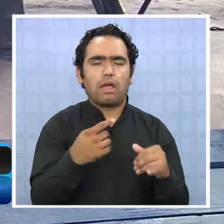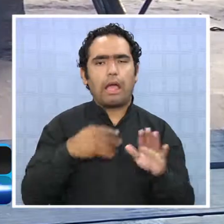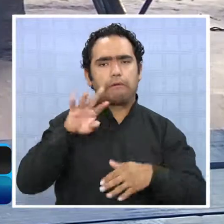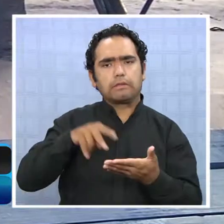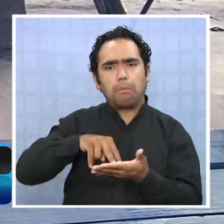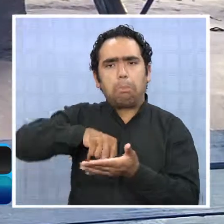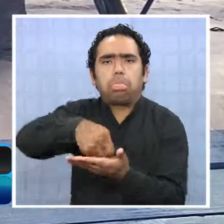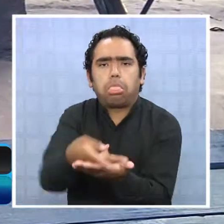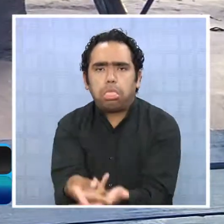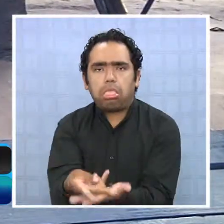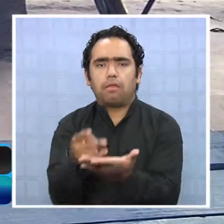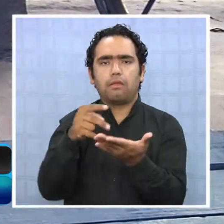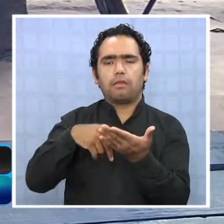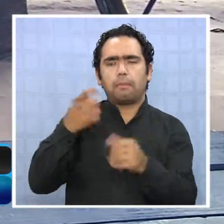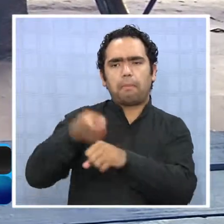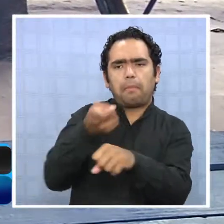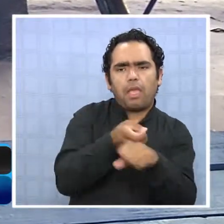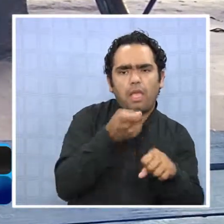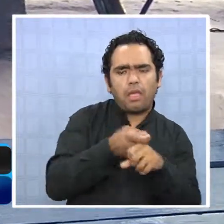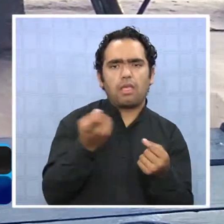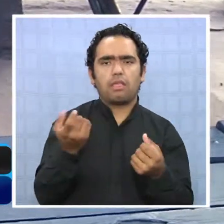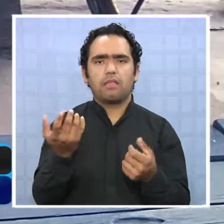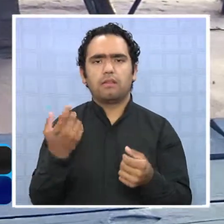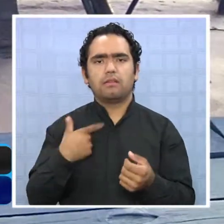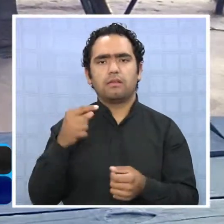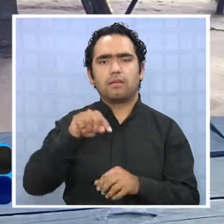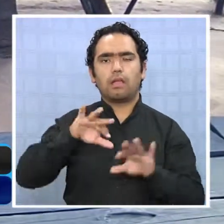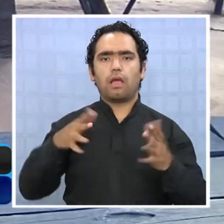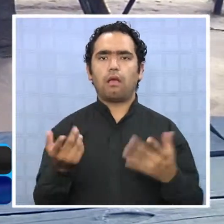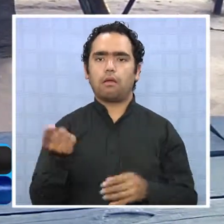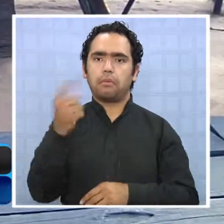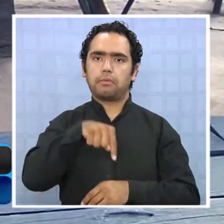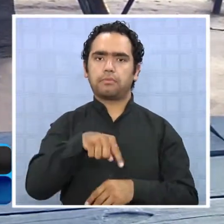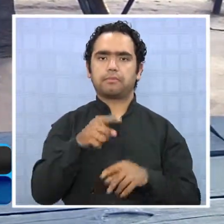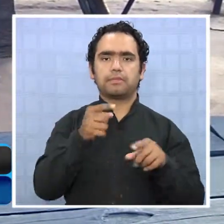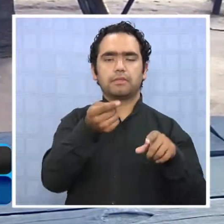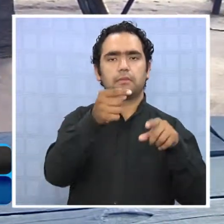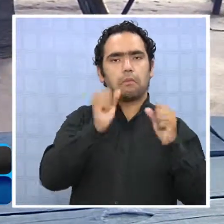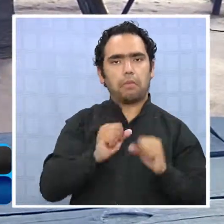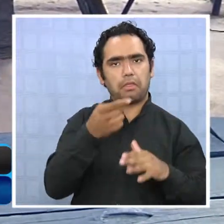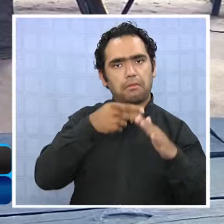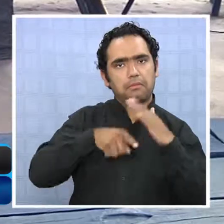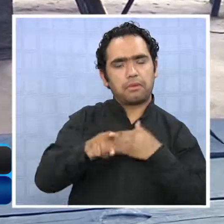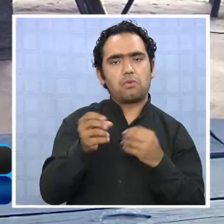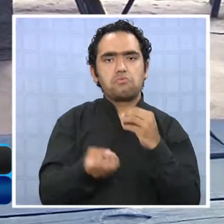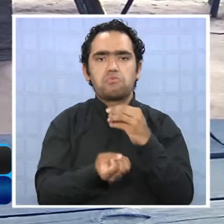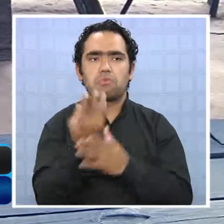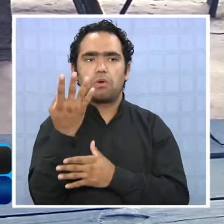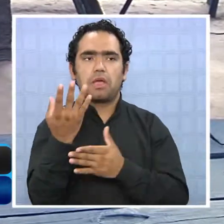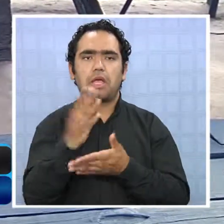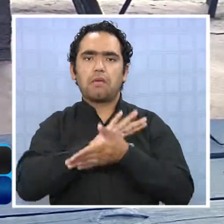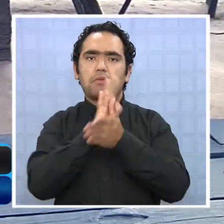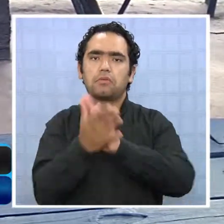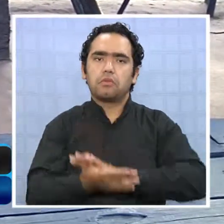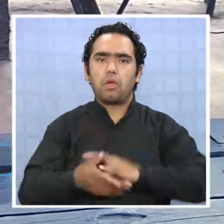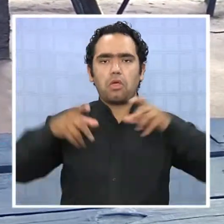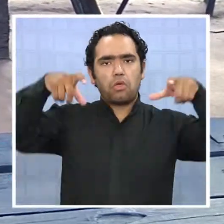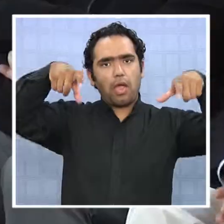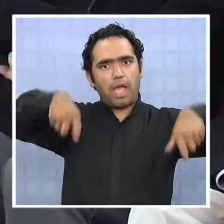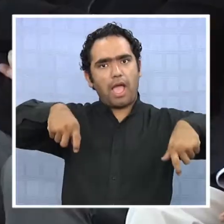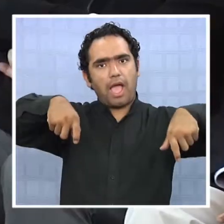nos caíamos en la calle con las piedras, todo eso, pero estábamos contentos por la cancha porque ahora está nueva, está todo el